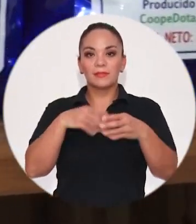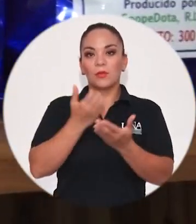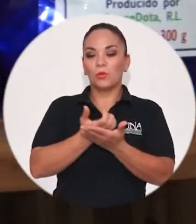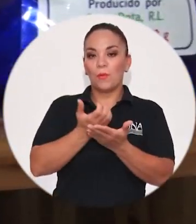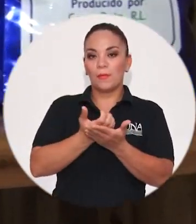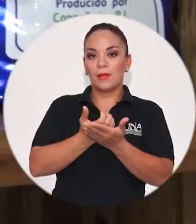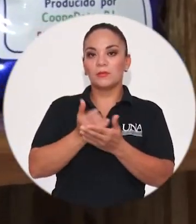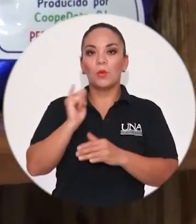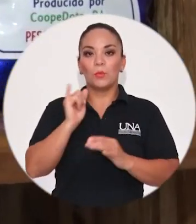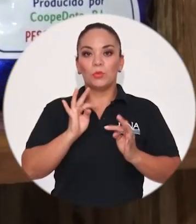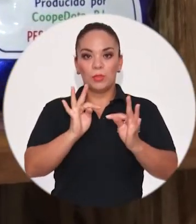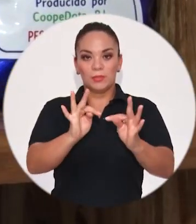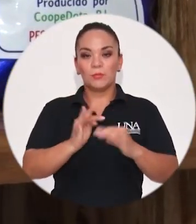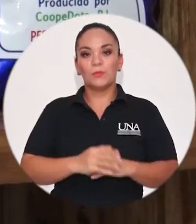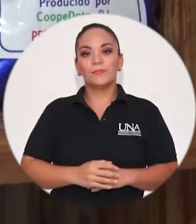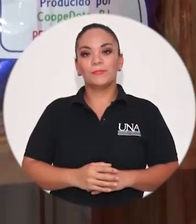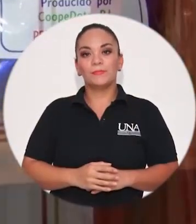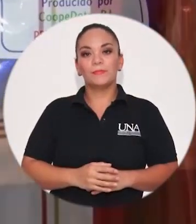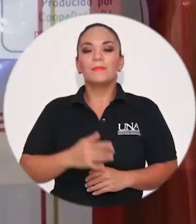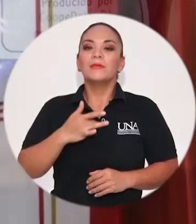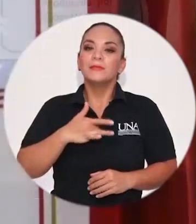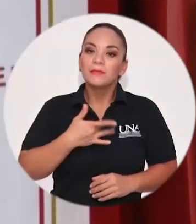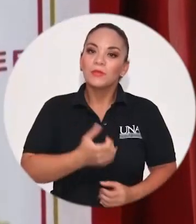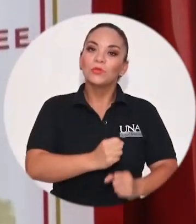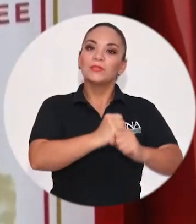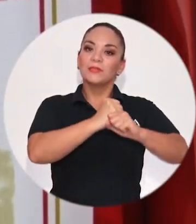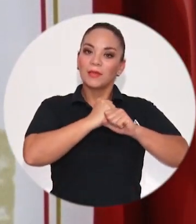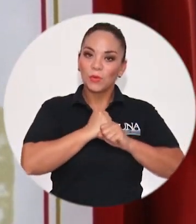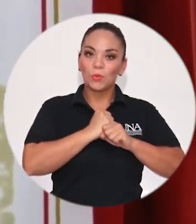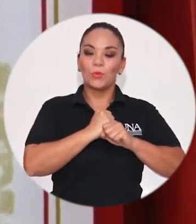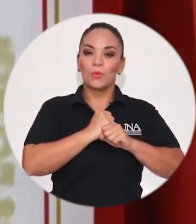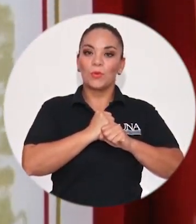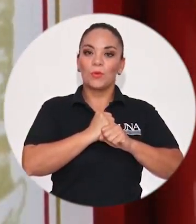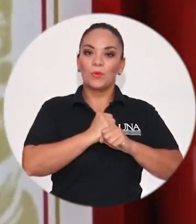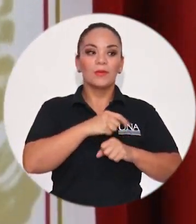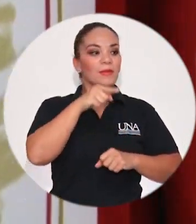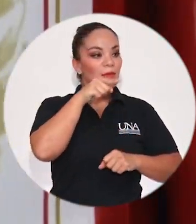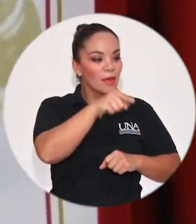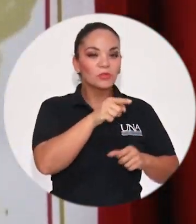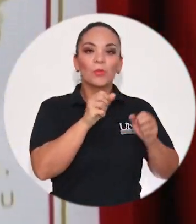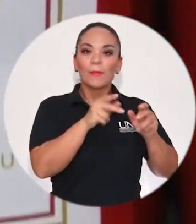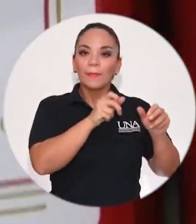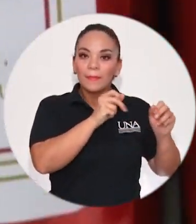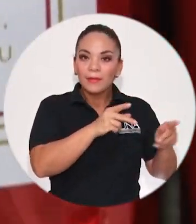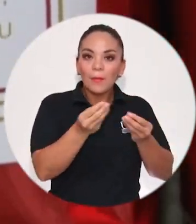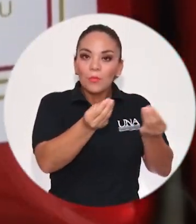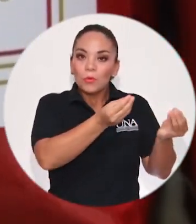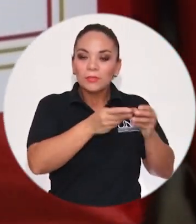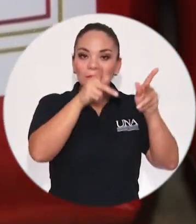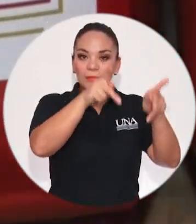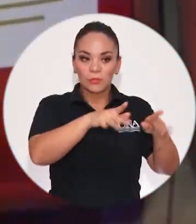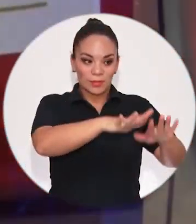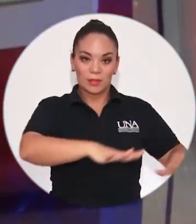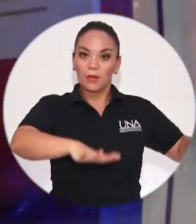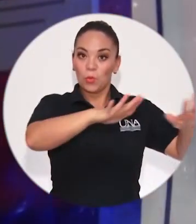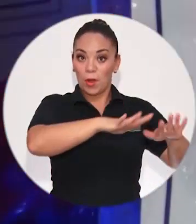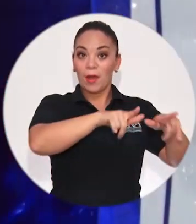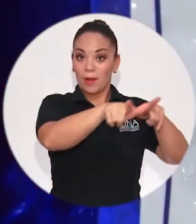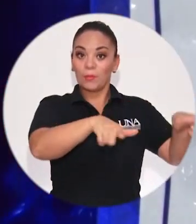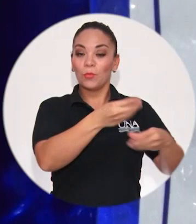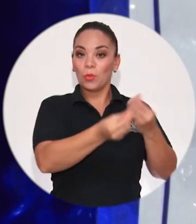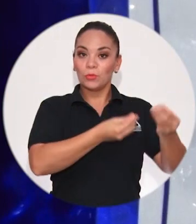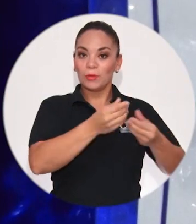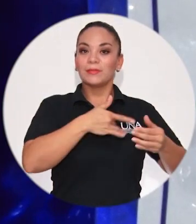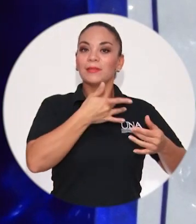actividades económicas como lo que es el turismo. También estoy seguro que esto le asegurará a muchos de